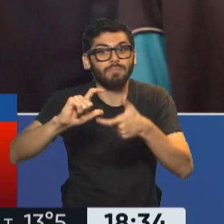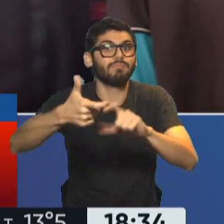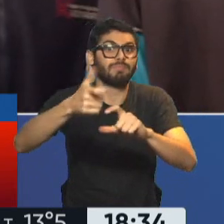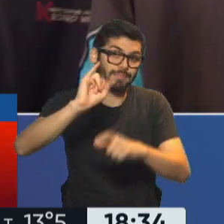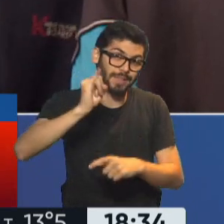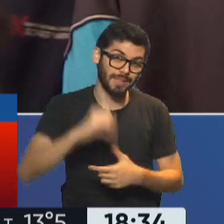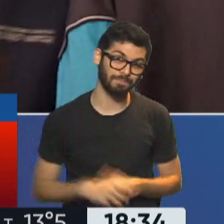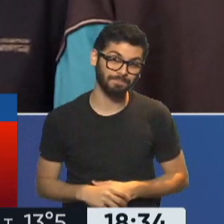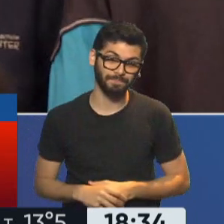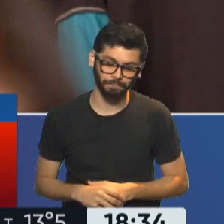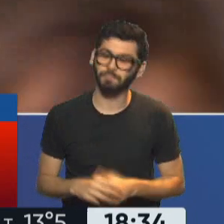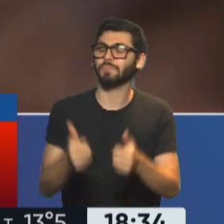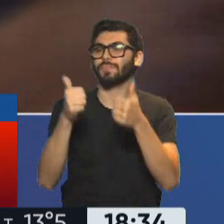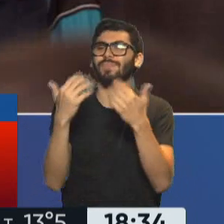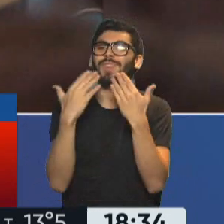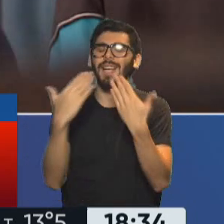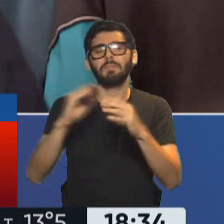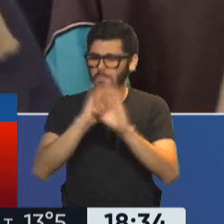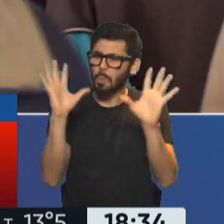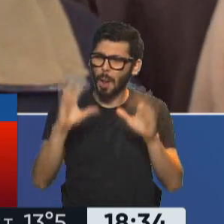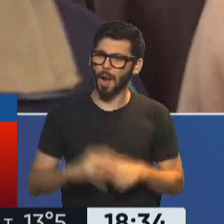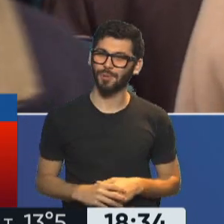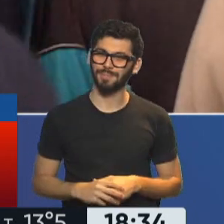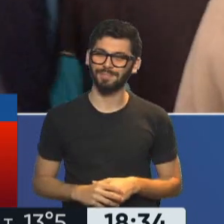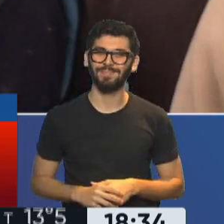las jubilaciones. Perfecto, Nazarena, gracias. Muy claro. Por favor. Nazarena.